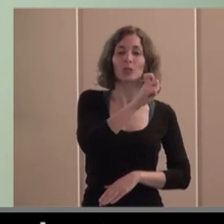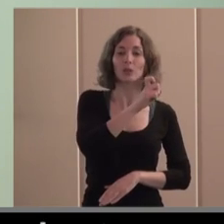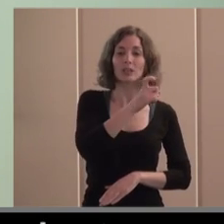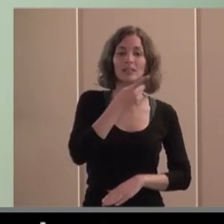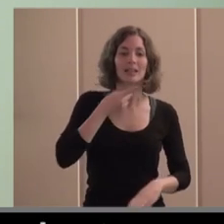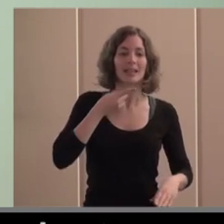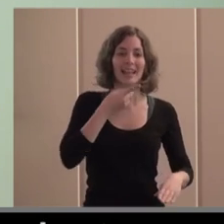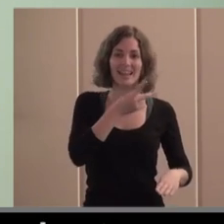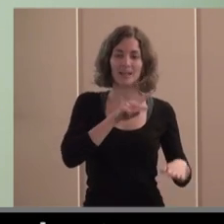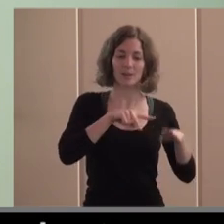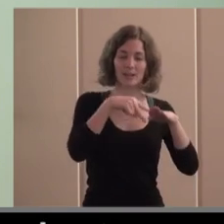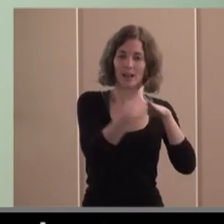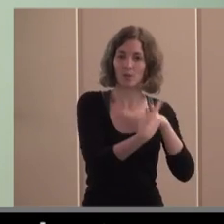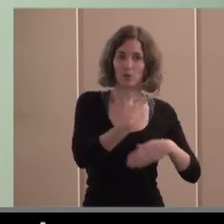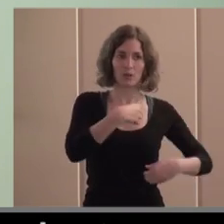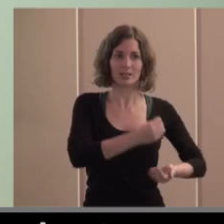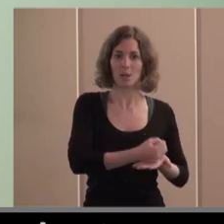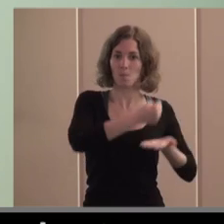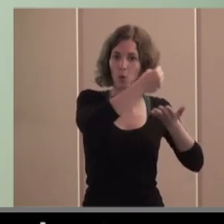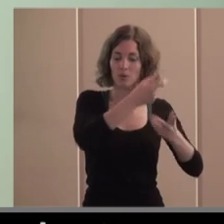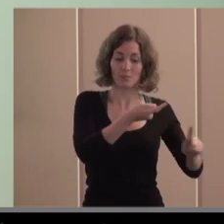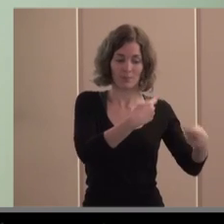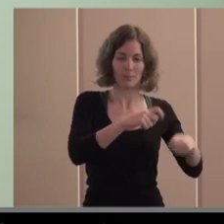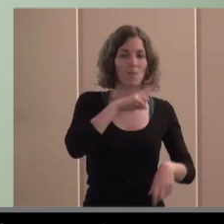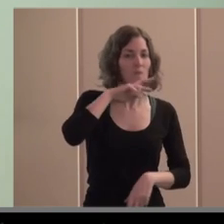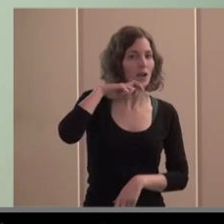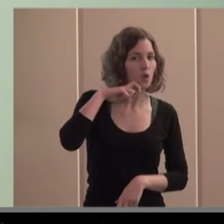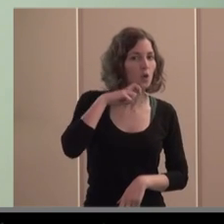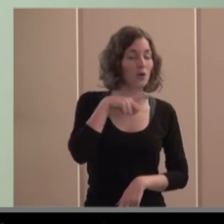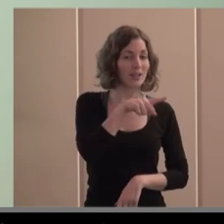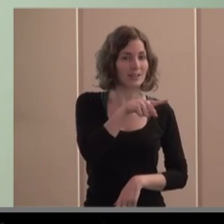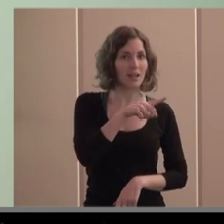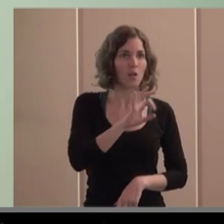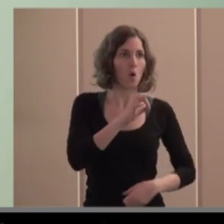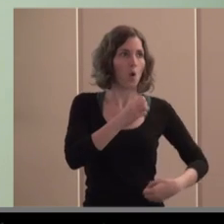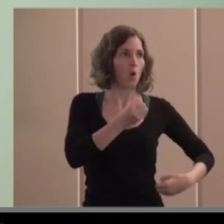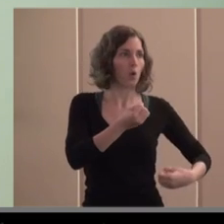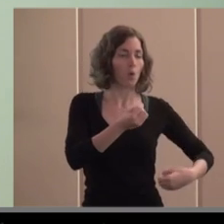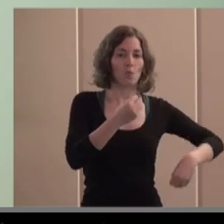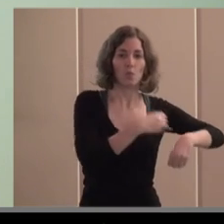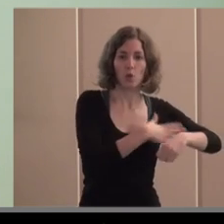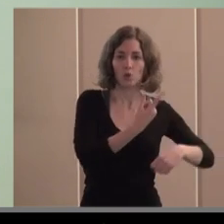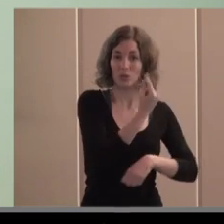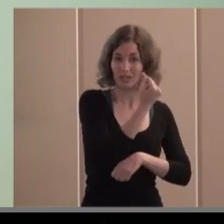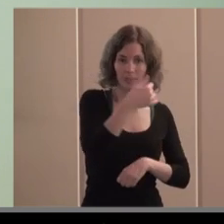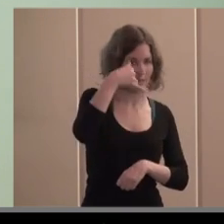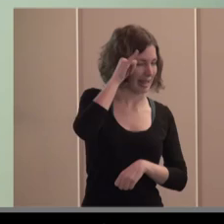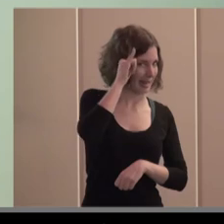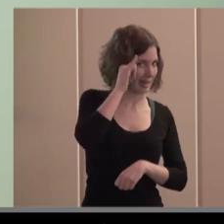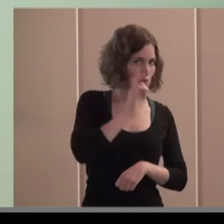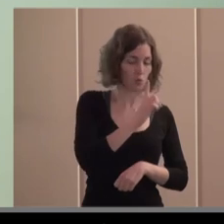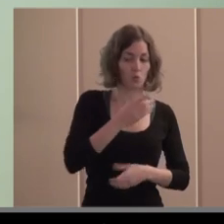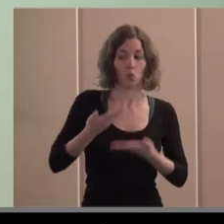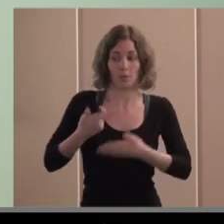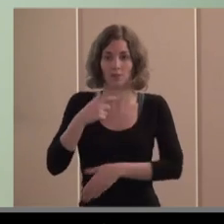tanto en bolsa o en mercados de valores o en fondos de capital riesgo etcétera como las fundaciones